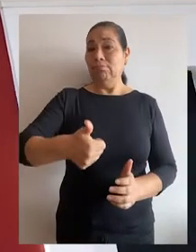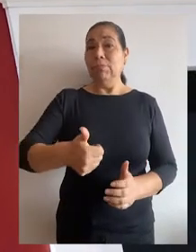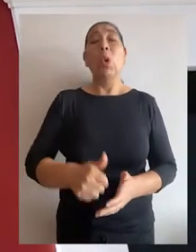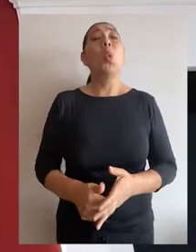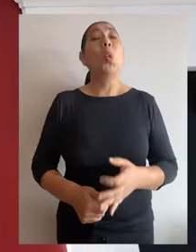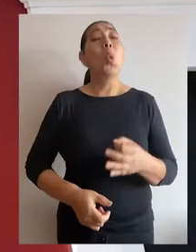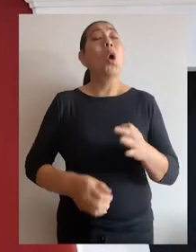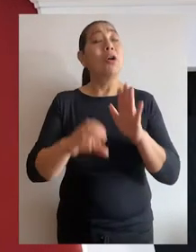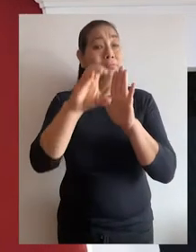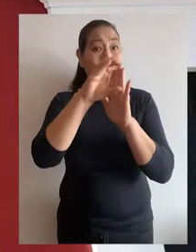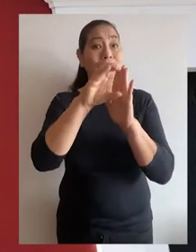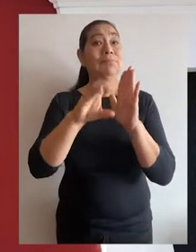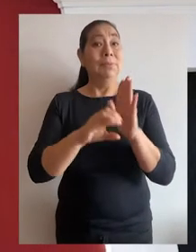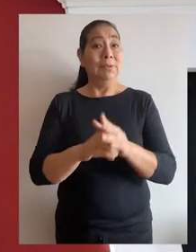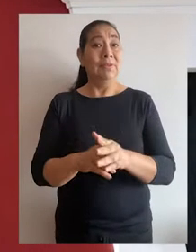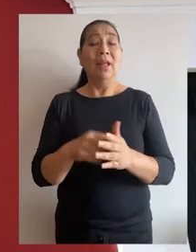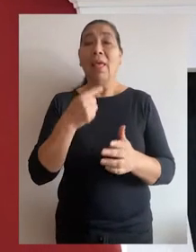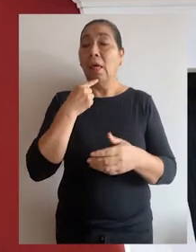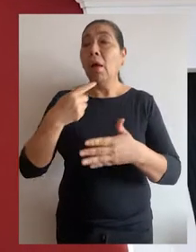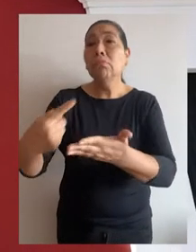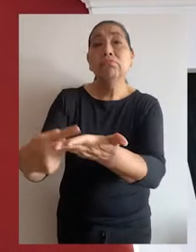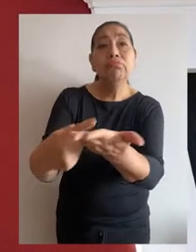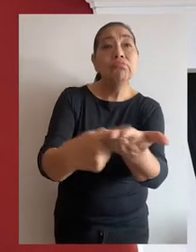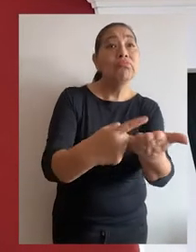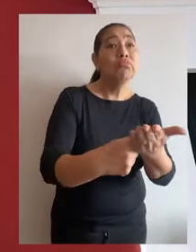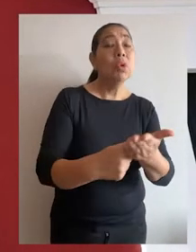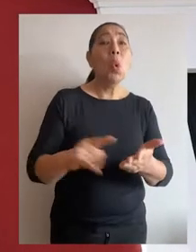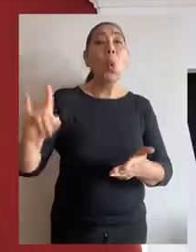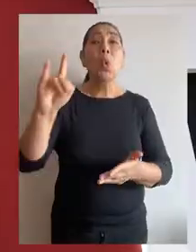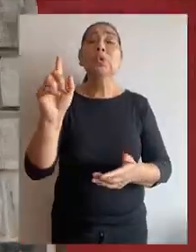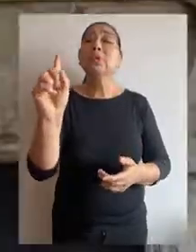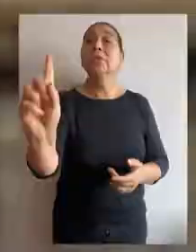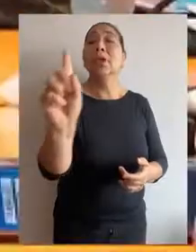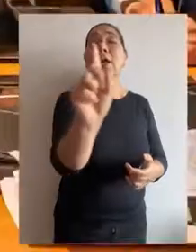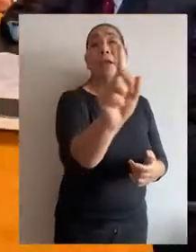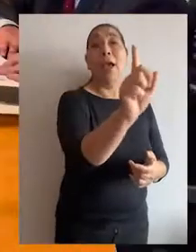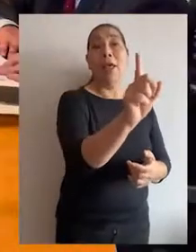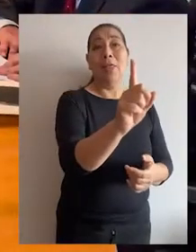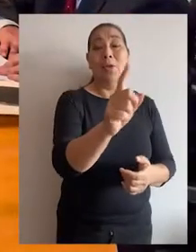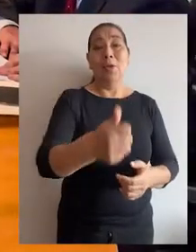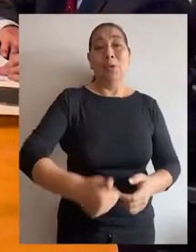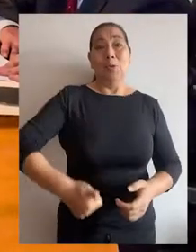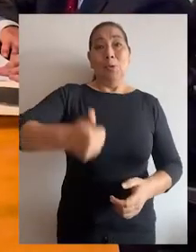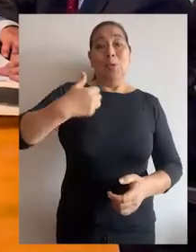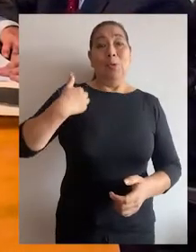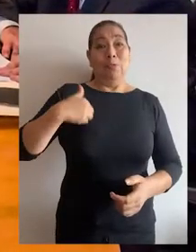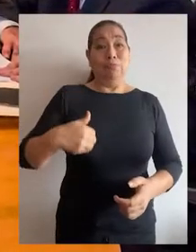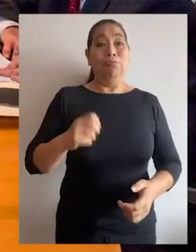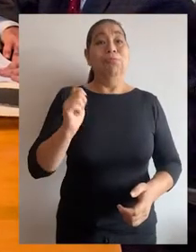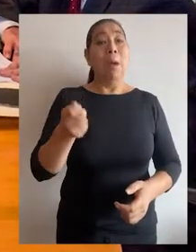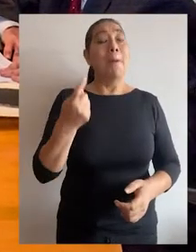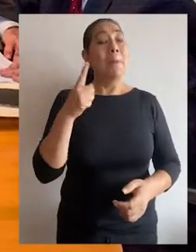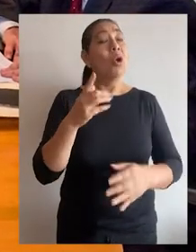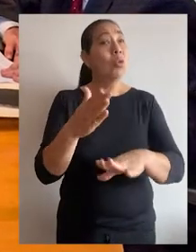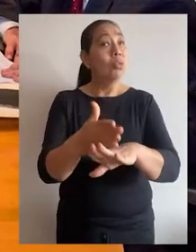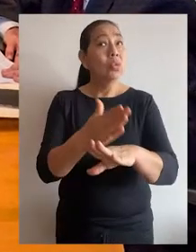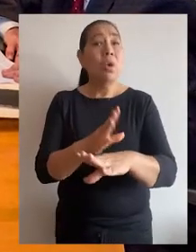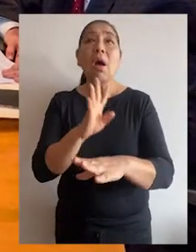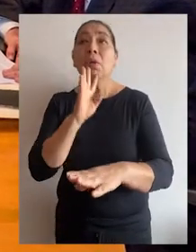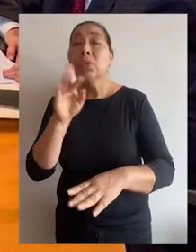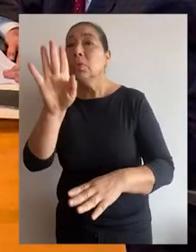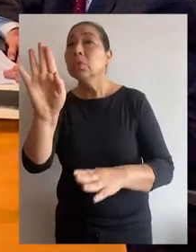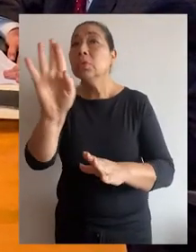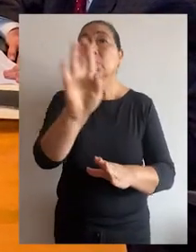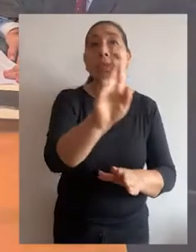máximo órgano de justicia constitucional abrió el debate y concedió el uso de la palabra a cada uno de los magistrados presentes para que